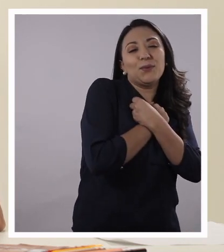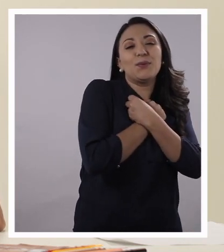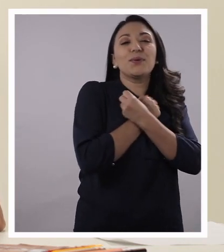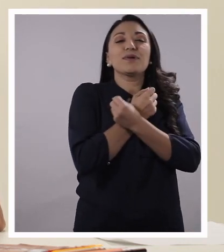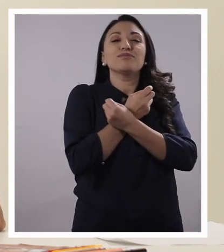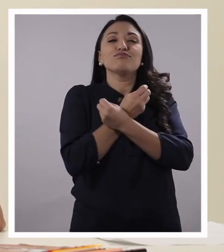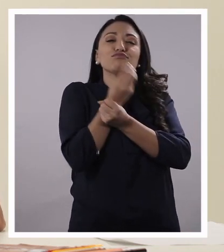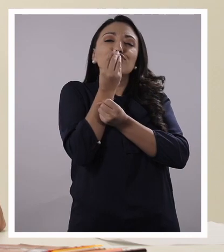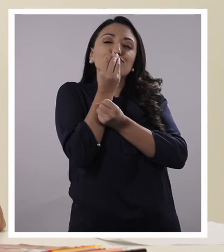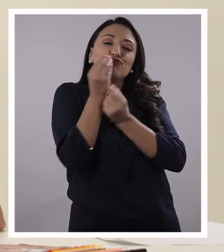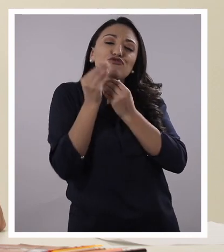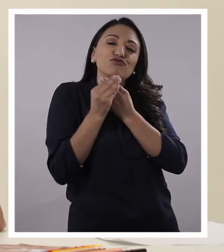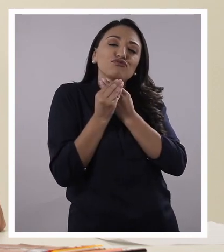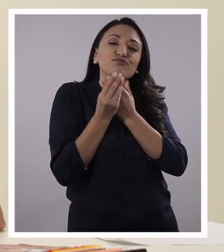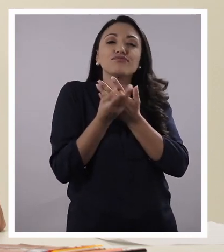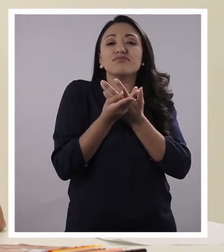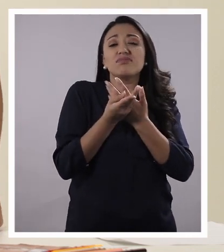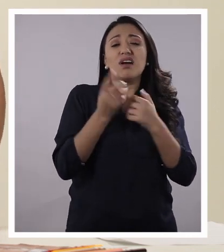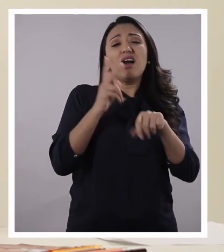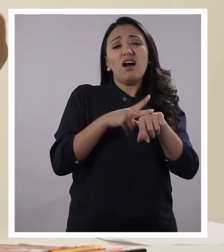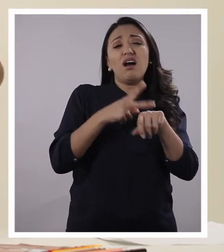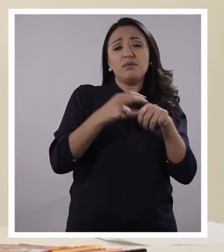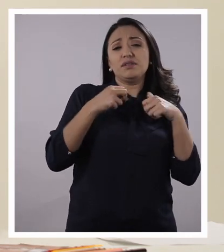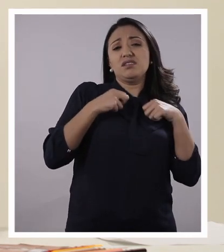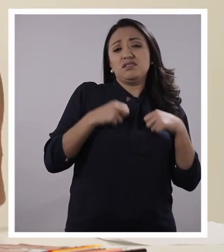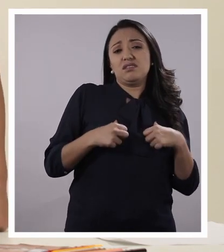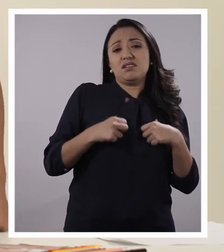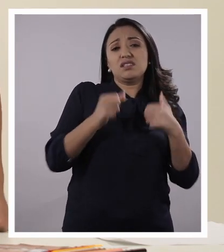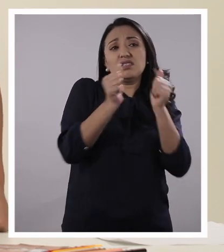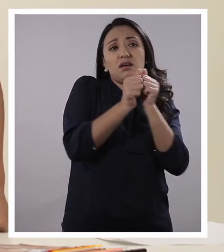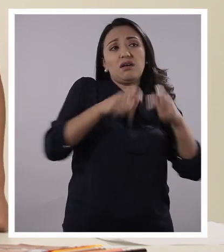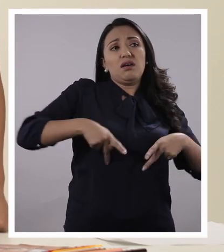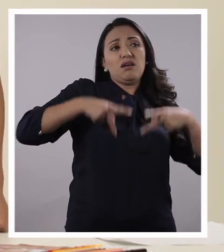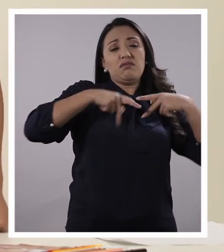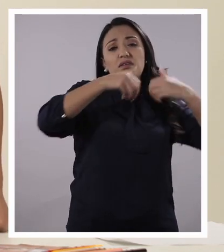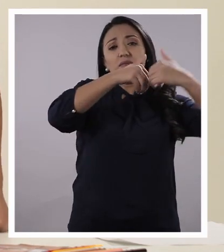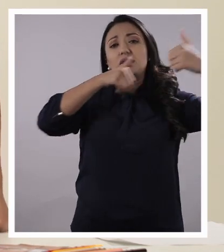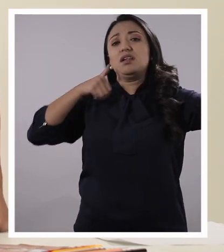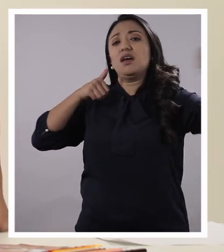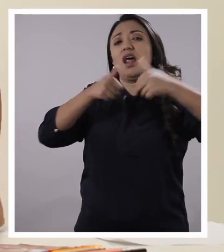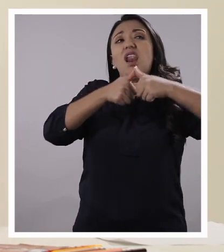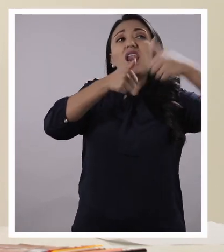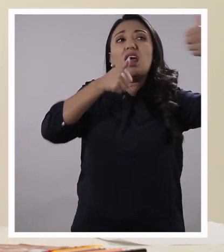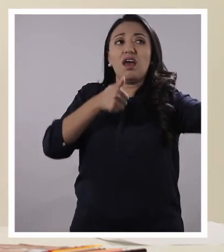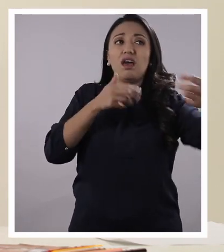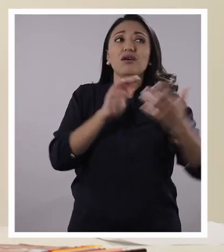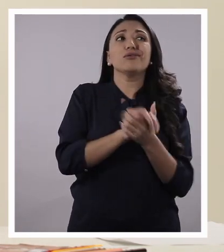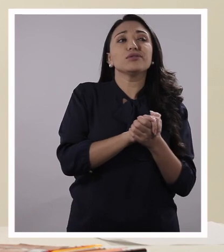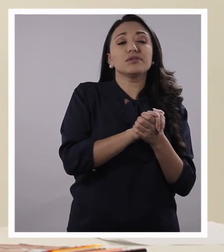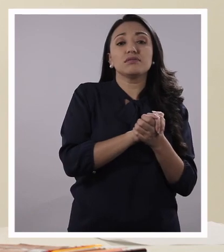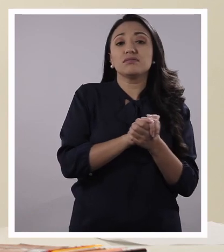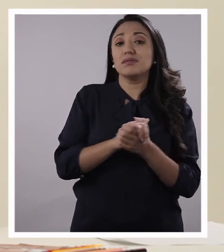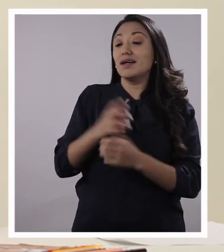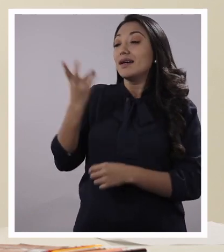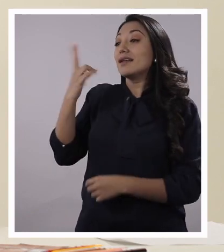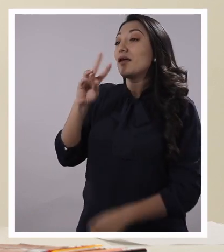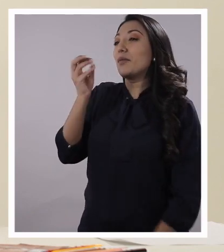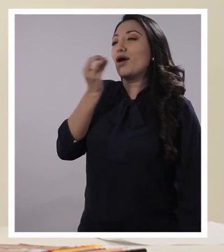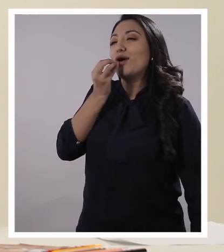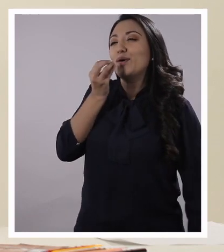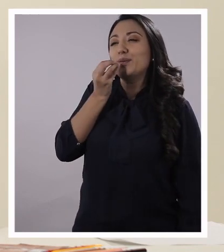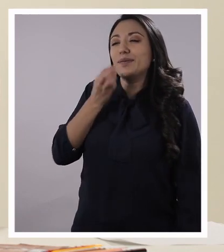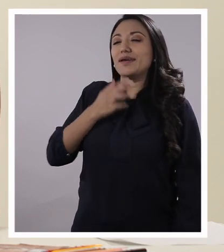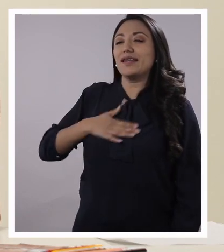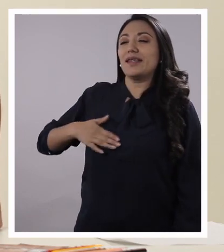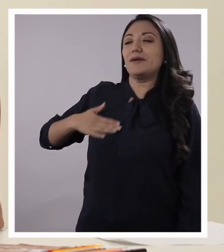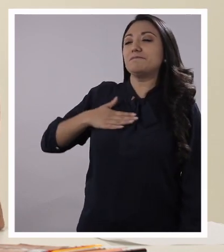cariño, a veces un poco de tristeza porque yo no vivo con toda mi familia, mi familia está lejos. A veces los sabores de la comida también, cuando dice